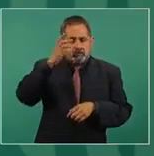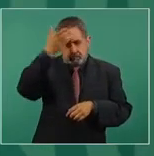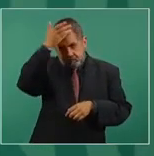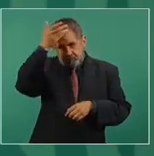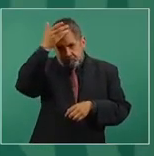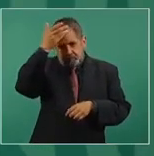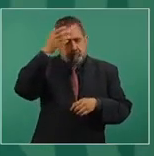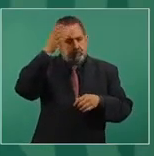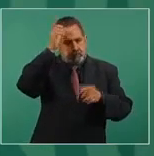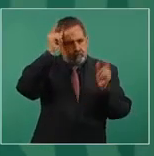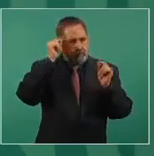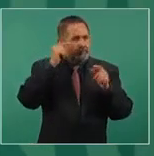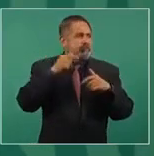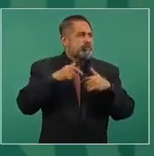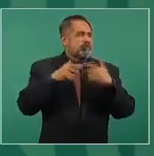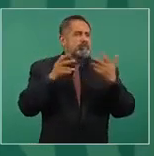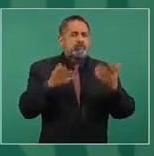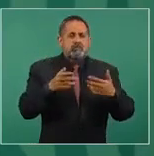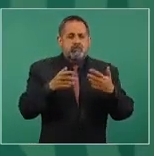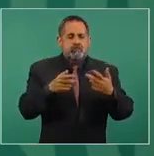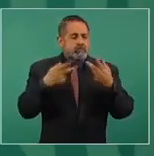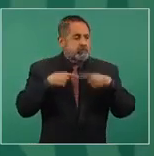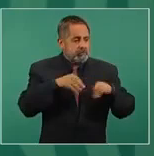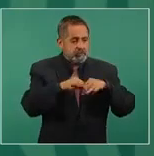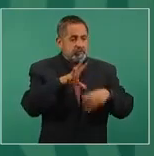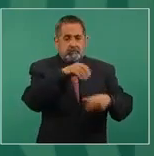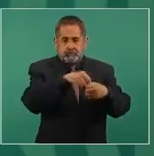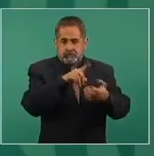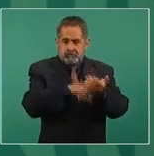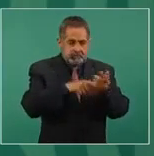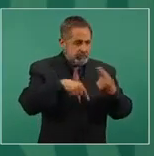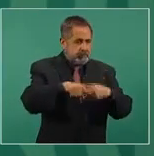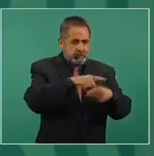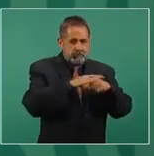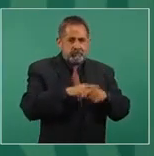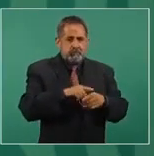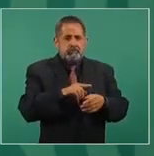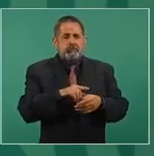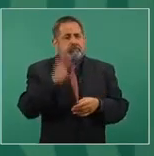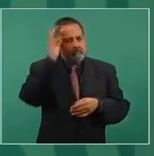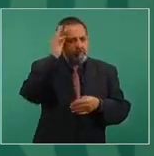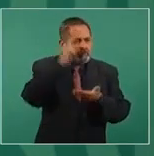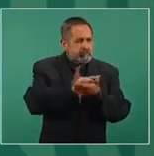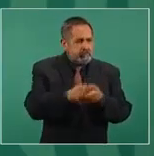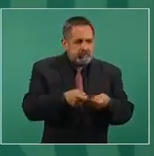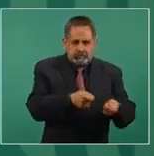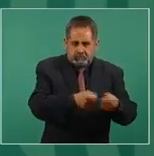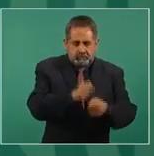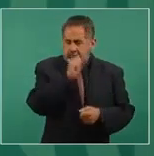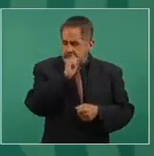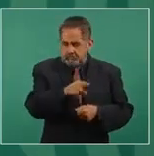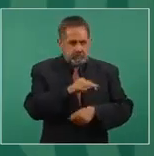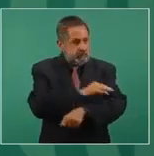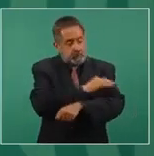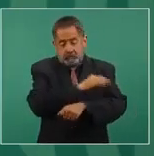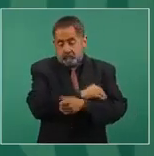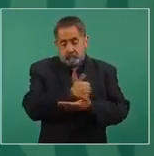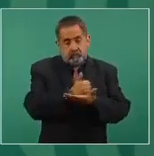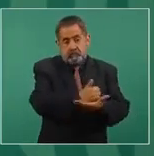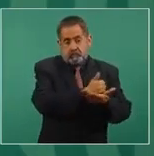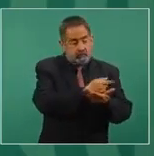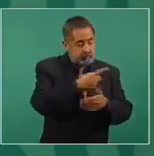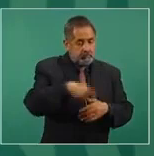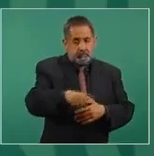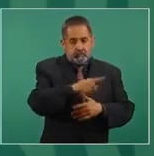personal de limpieza, los